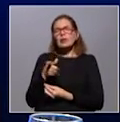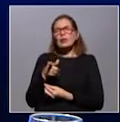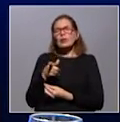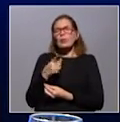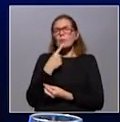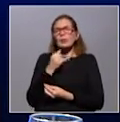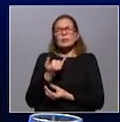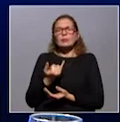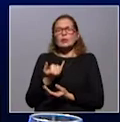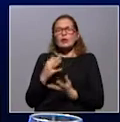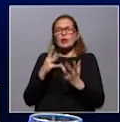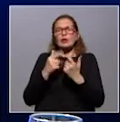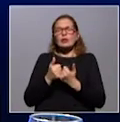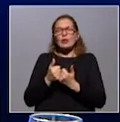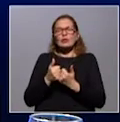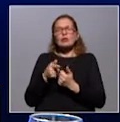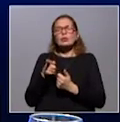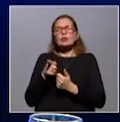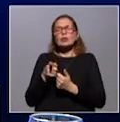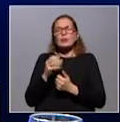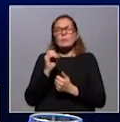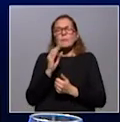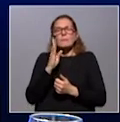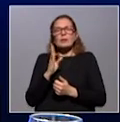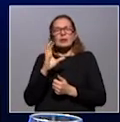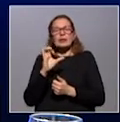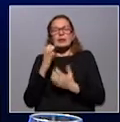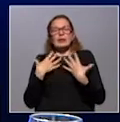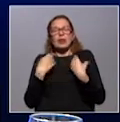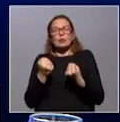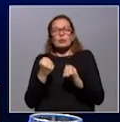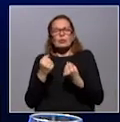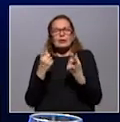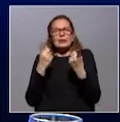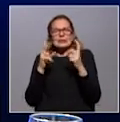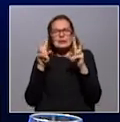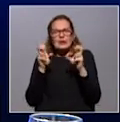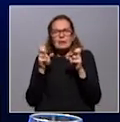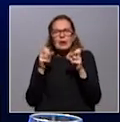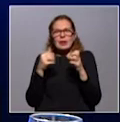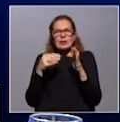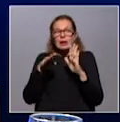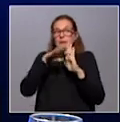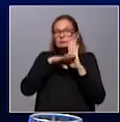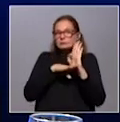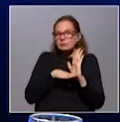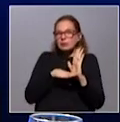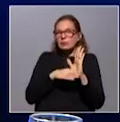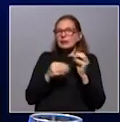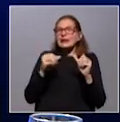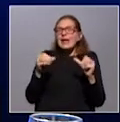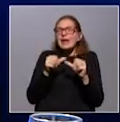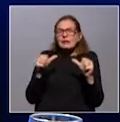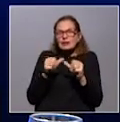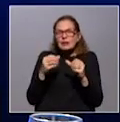la Organización Panamericana de la Salud en cuanto a dar directivas de qué es lo que